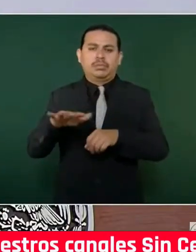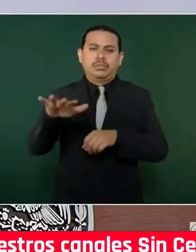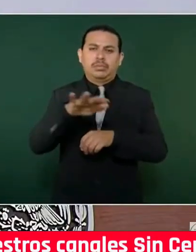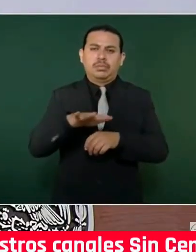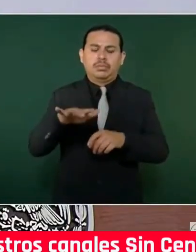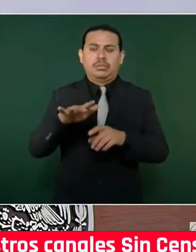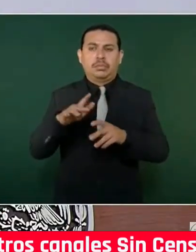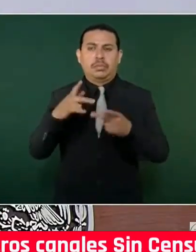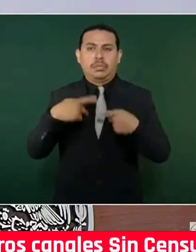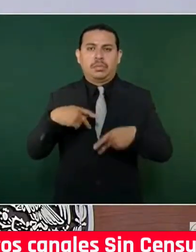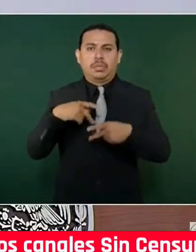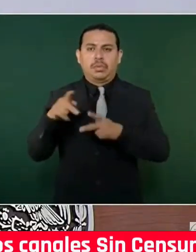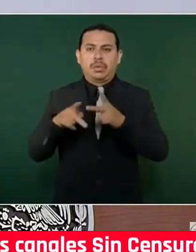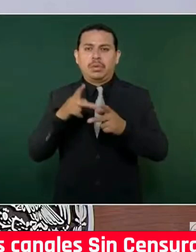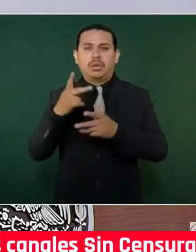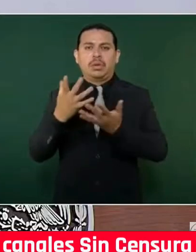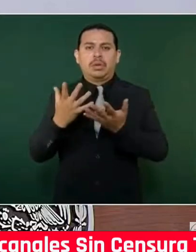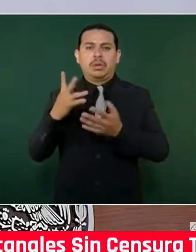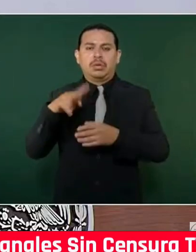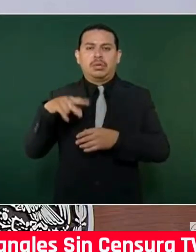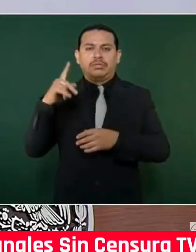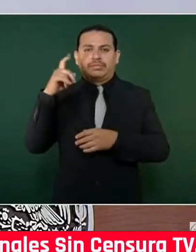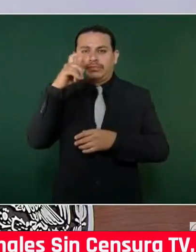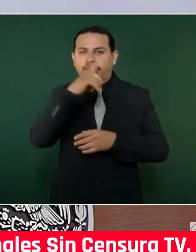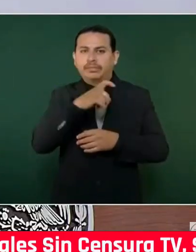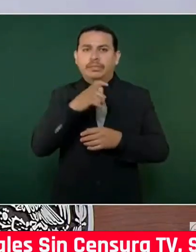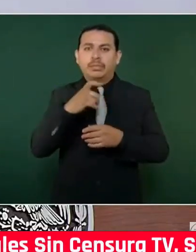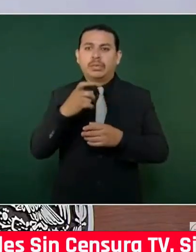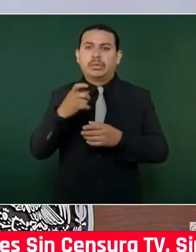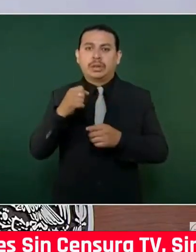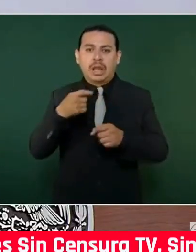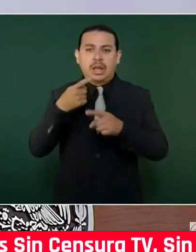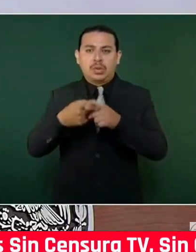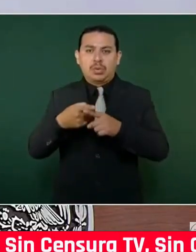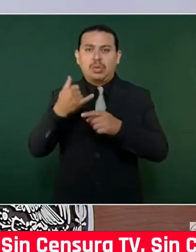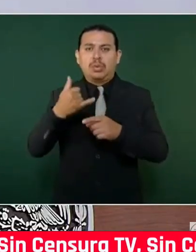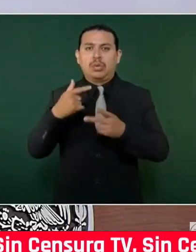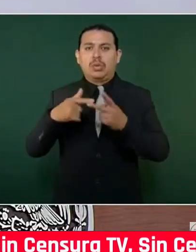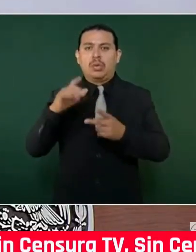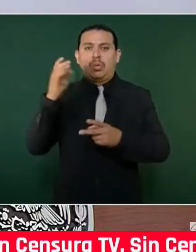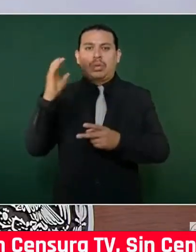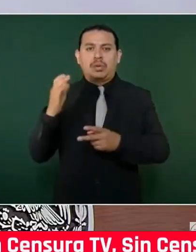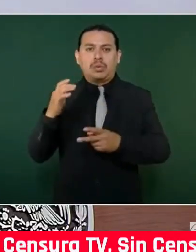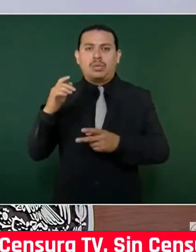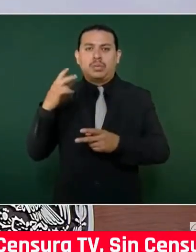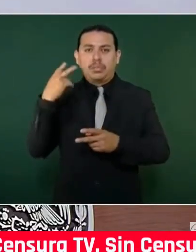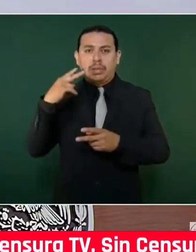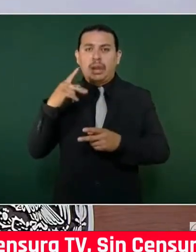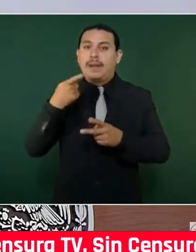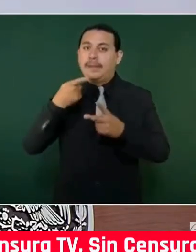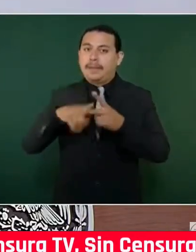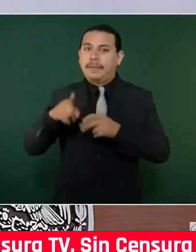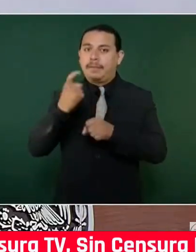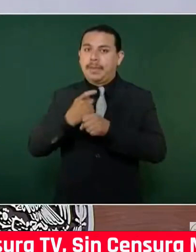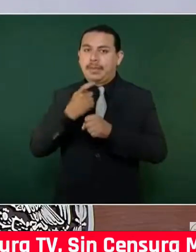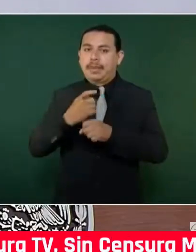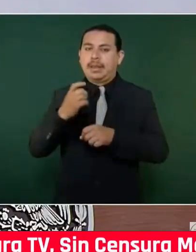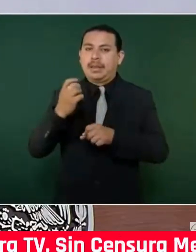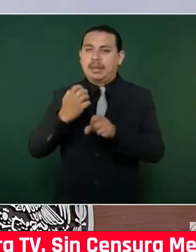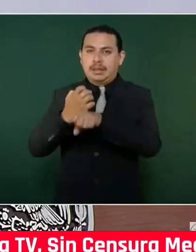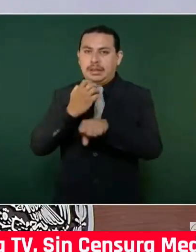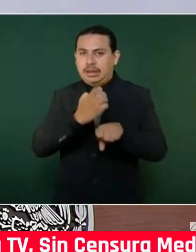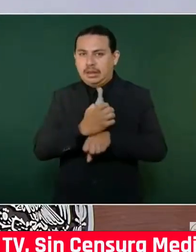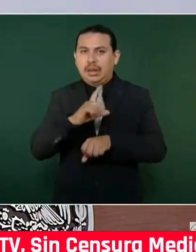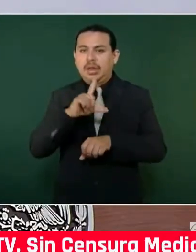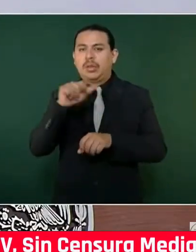involucrados en este proyecto, que en este caso va a ser de Salina Cruz y de Coatzacoalcos como primera etapa. Posteriormente